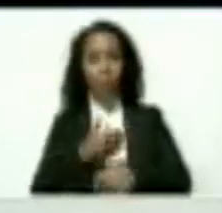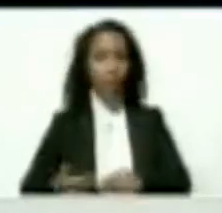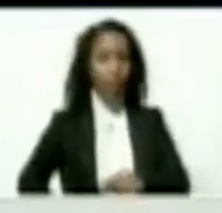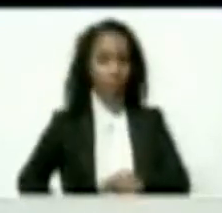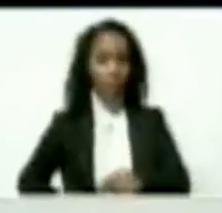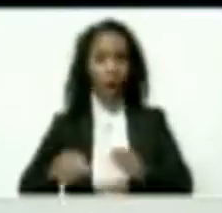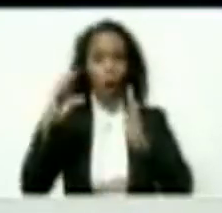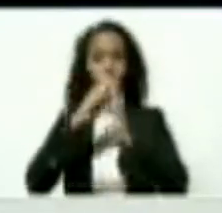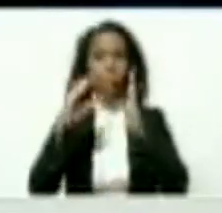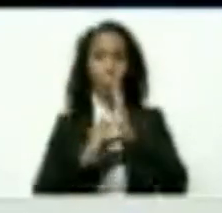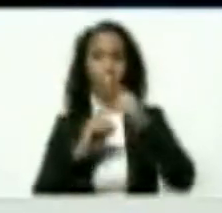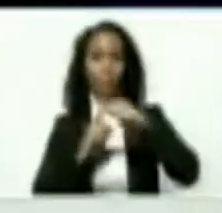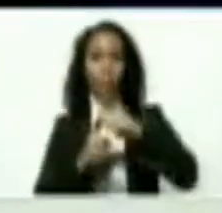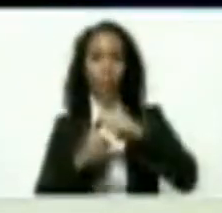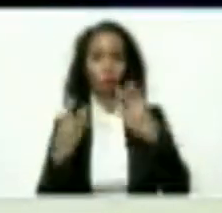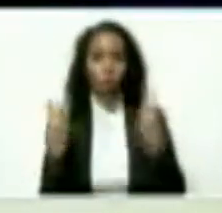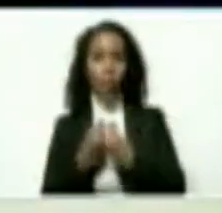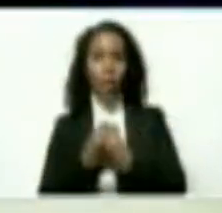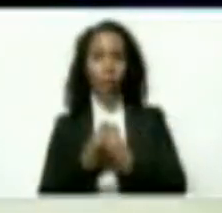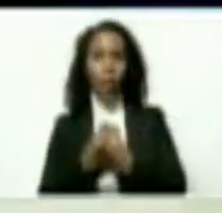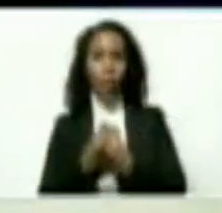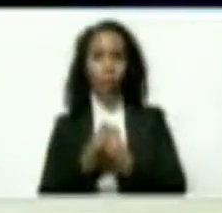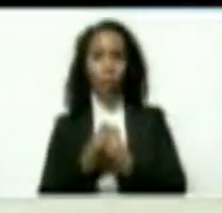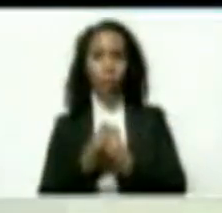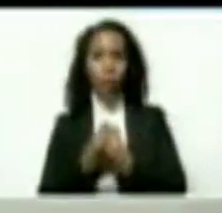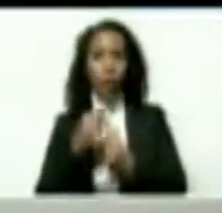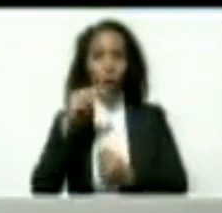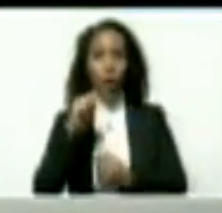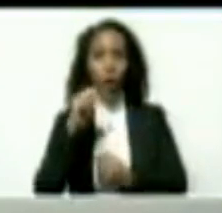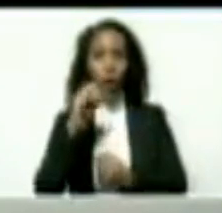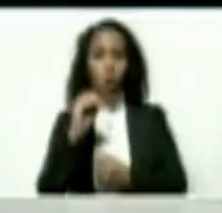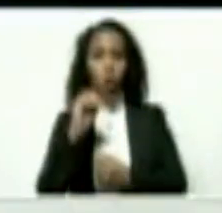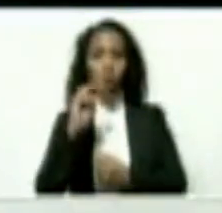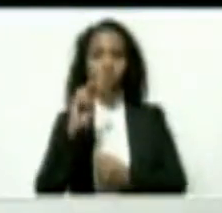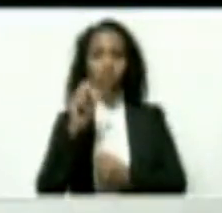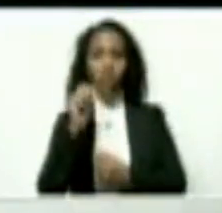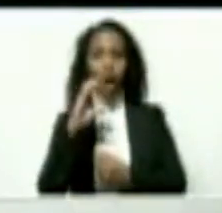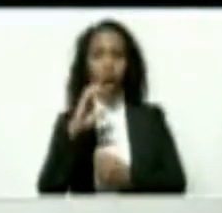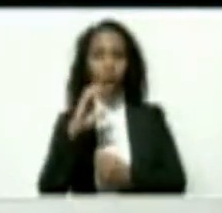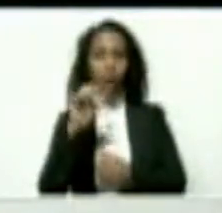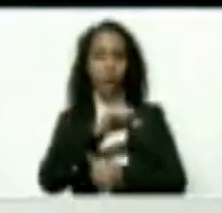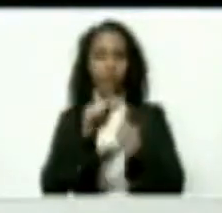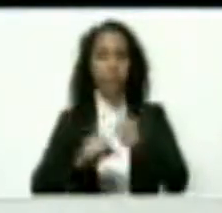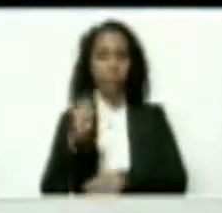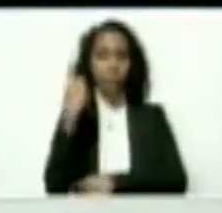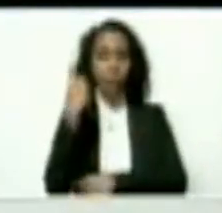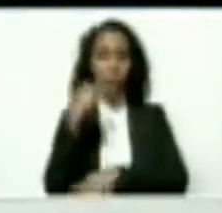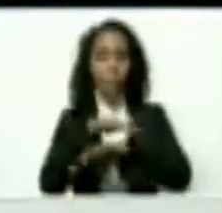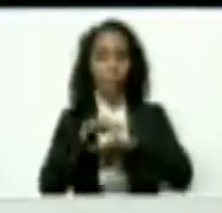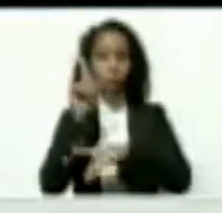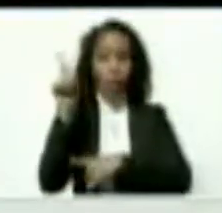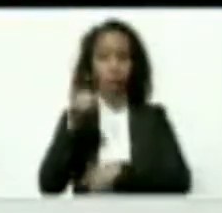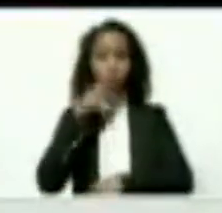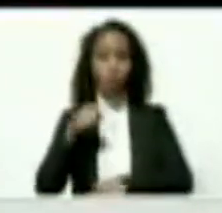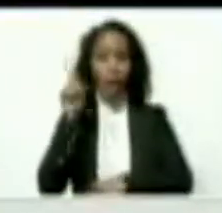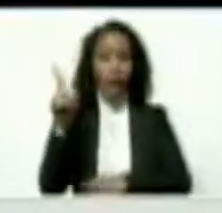OPEP Plus, es el compañero Novak, Alexander Novak, Viceprimer Ministro de Rusia. Él